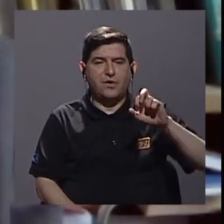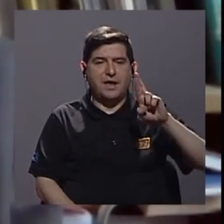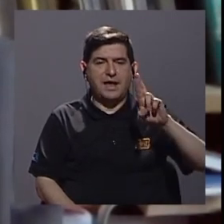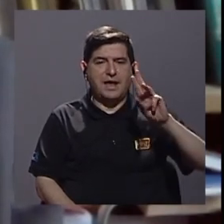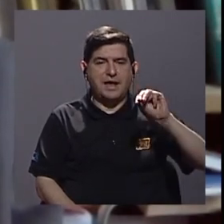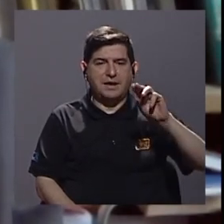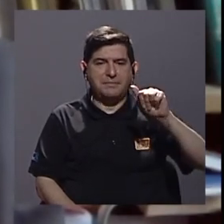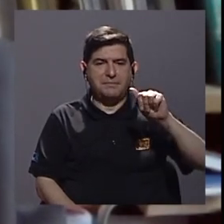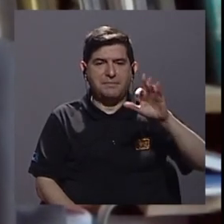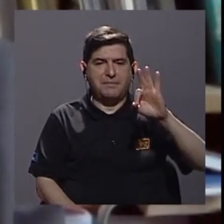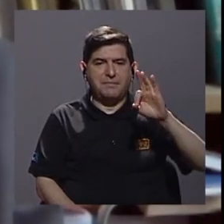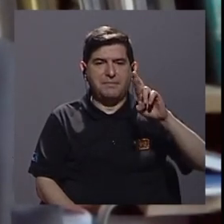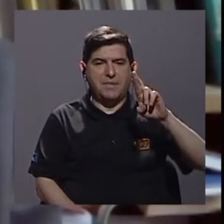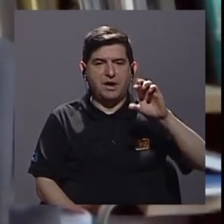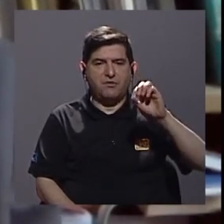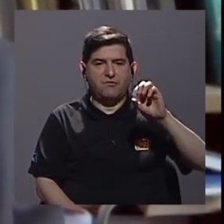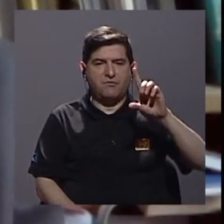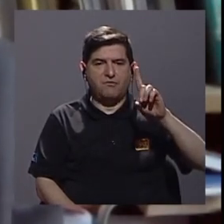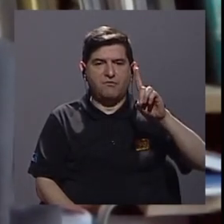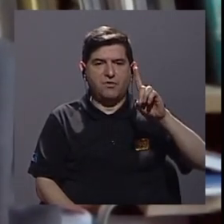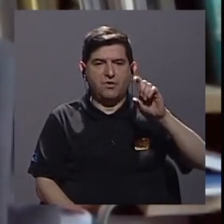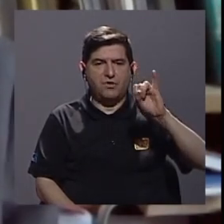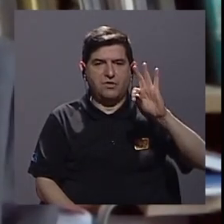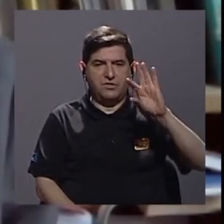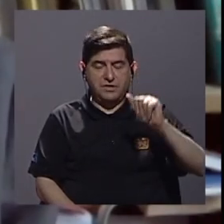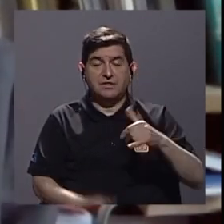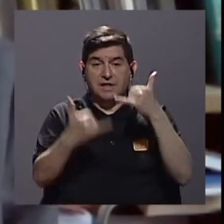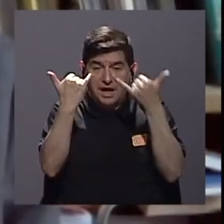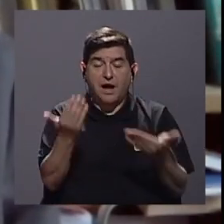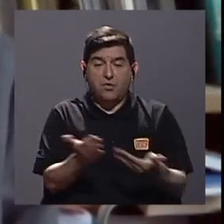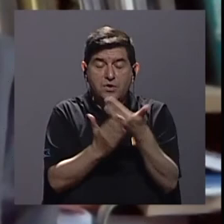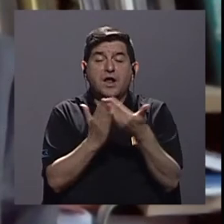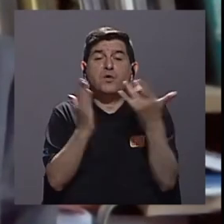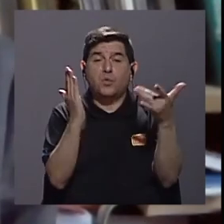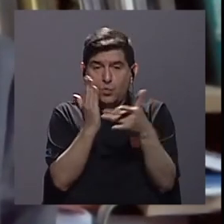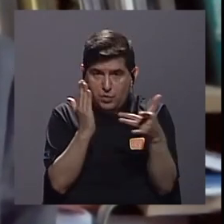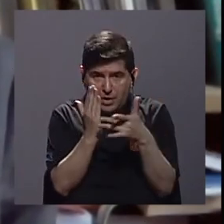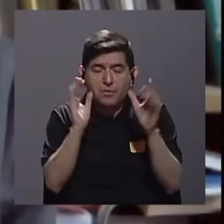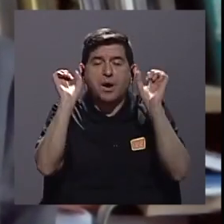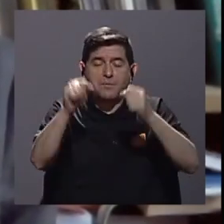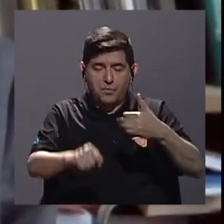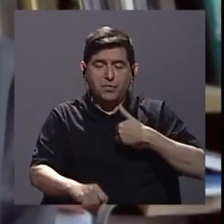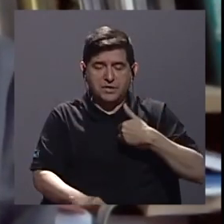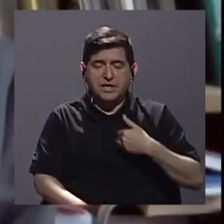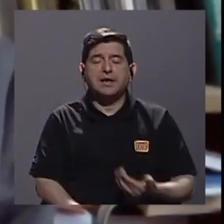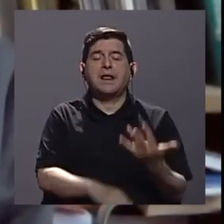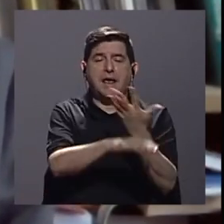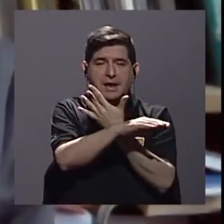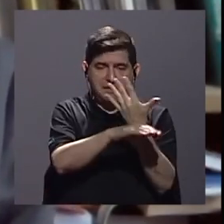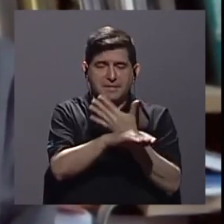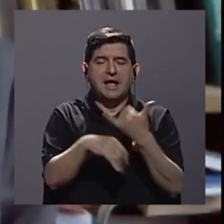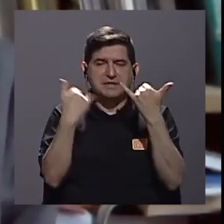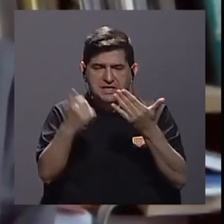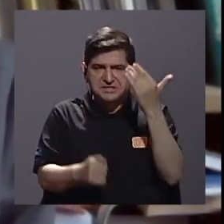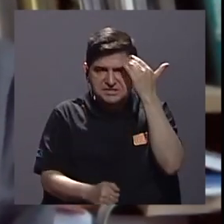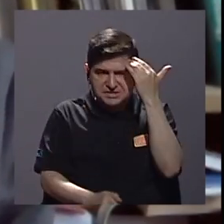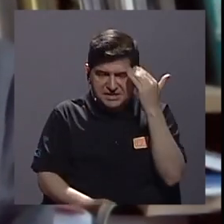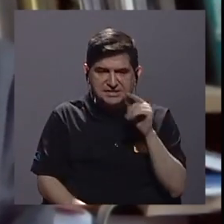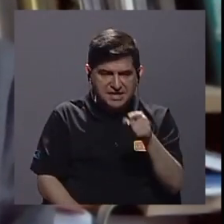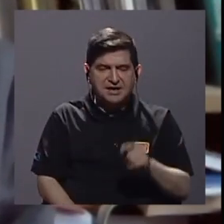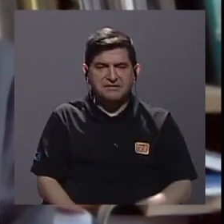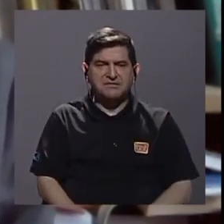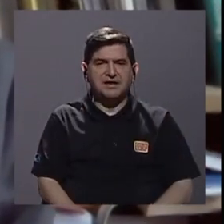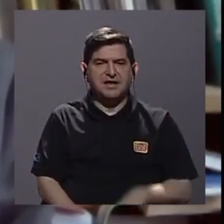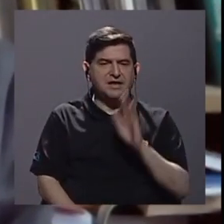en este momento con esa biotecnología que saltó ya se puede tener plantas sexadas que ya se sabe que son